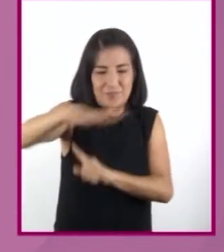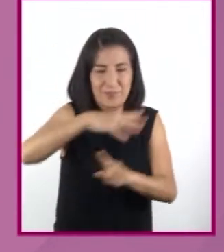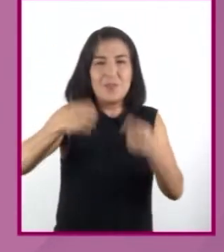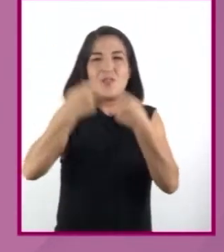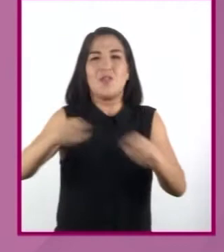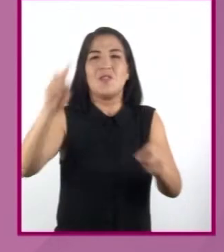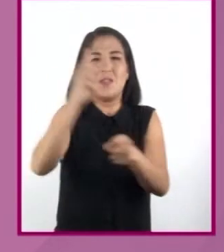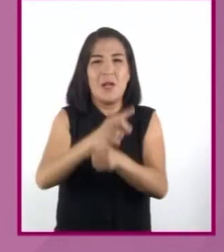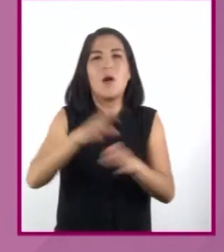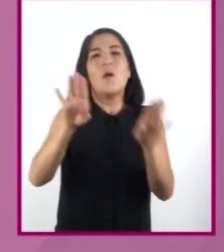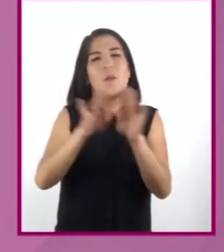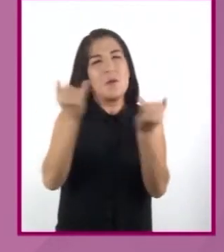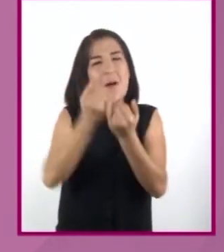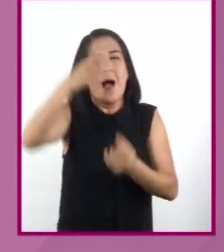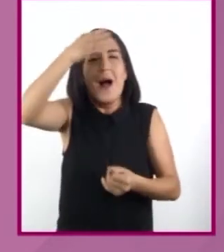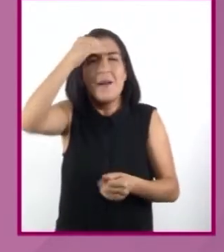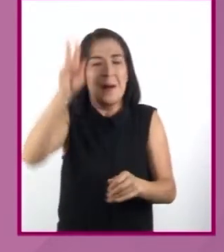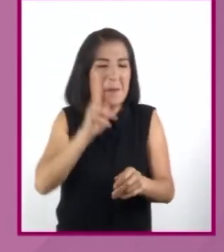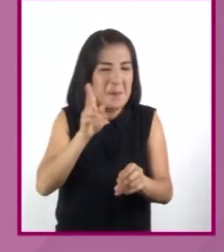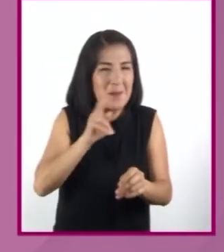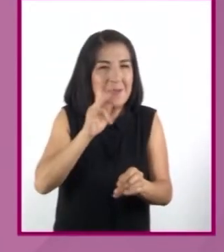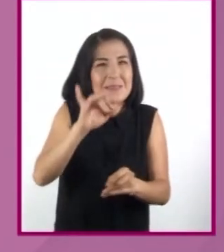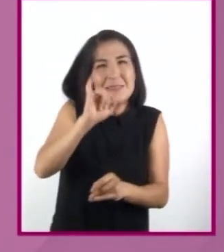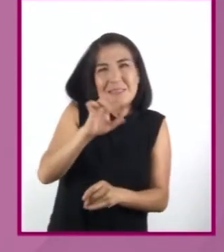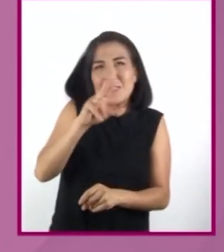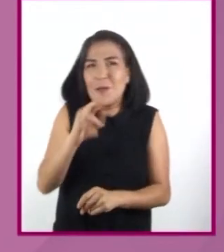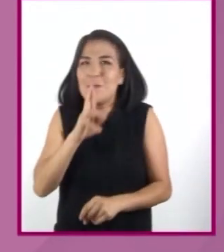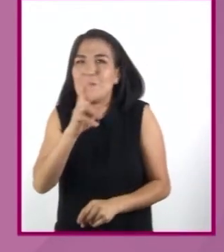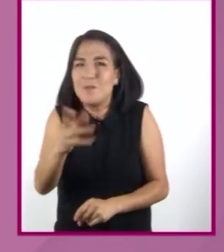y ensayar sus posibles respuestas.